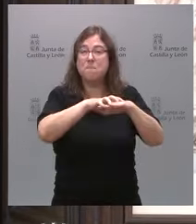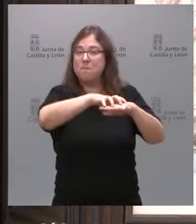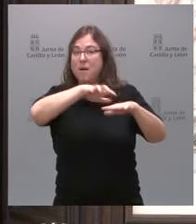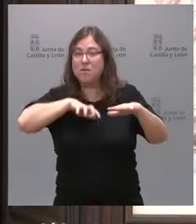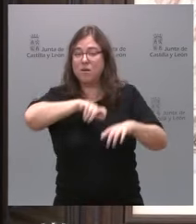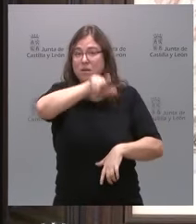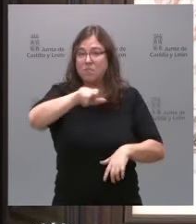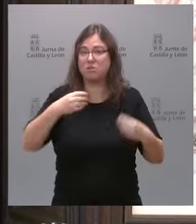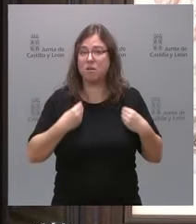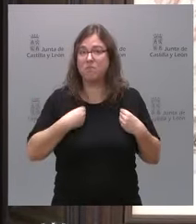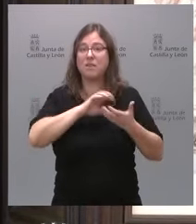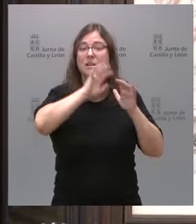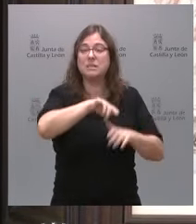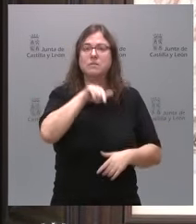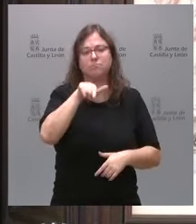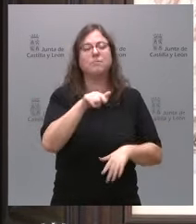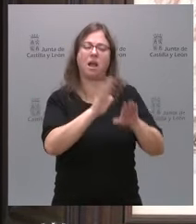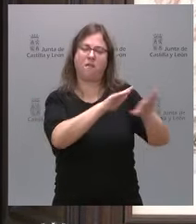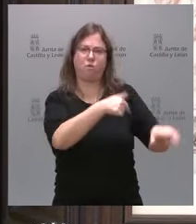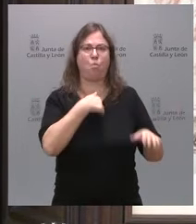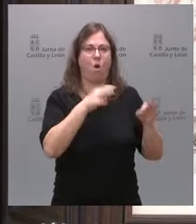las personas de Castilla y León están en ese lado.